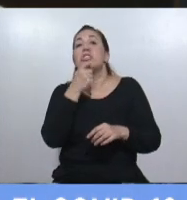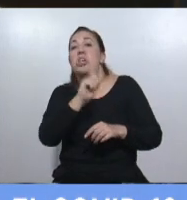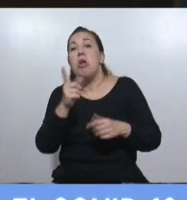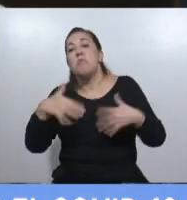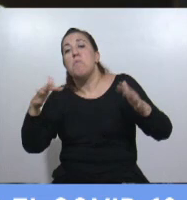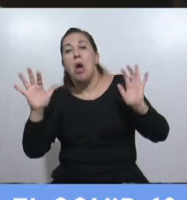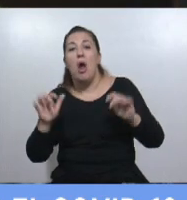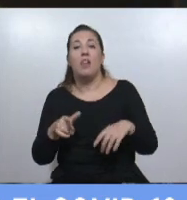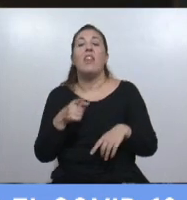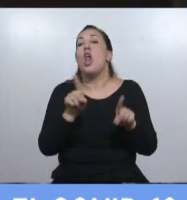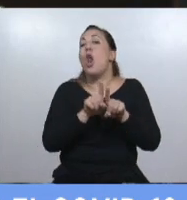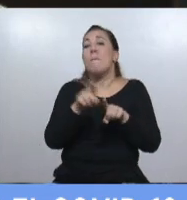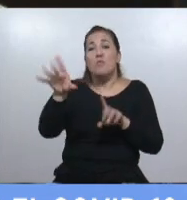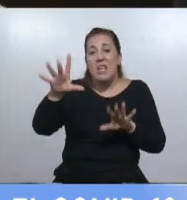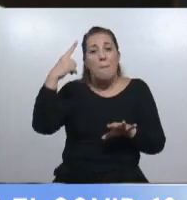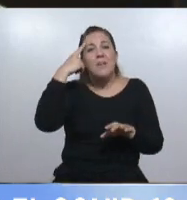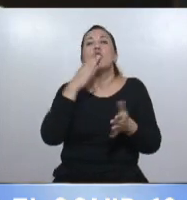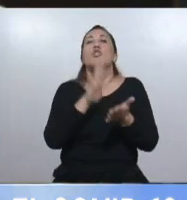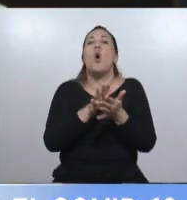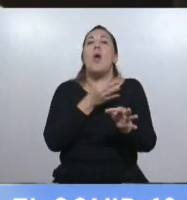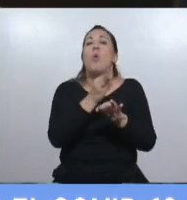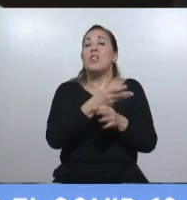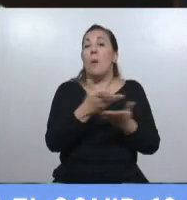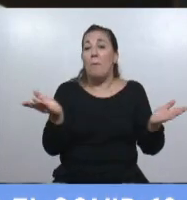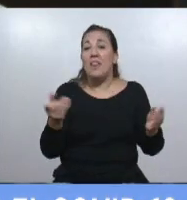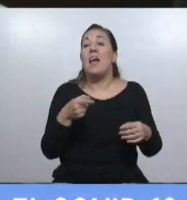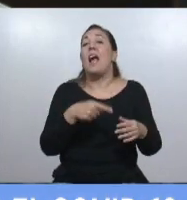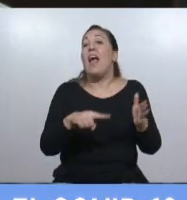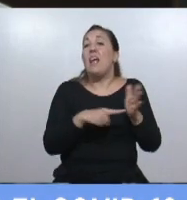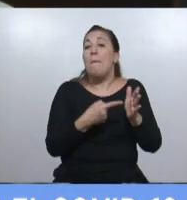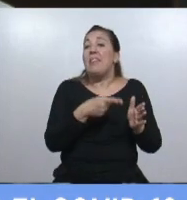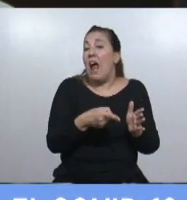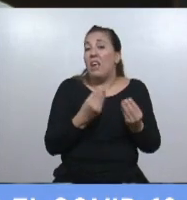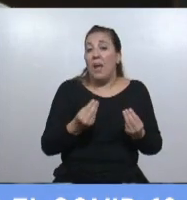caía en la educación pública. ¿Y qué hicieron en la ciudad? ¿Qué vienen haciendo? Esto